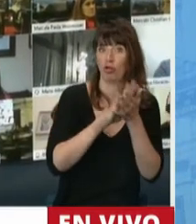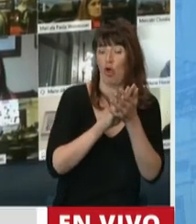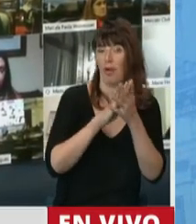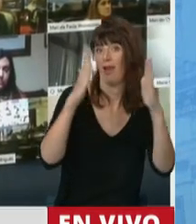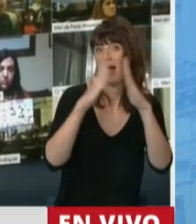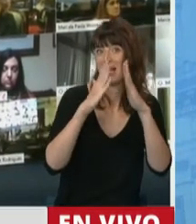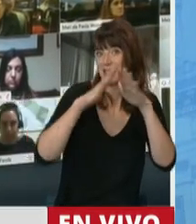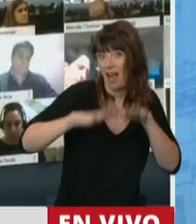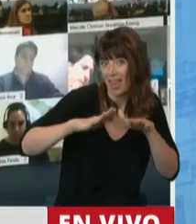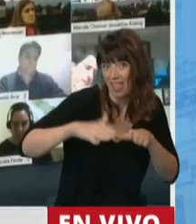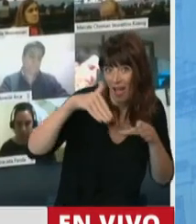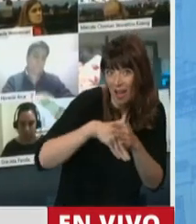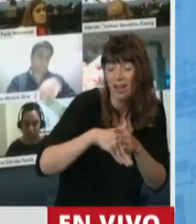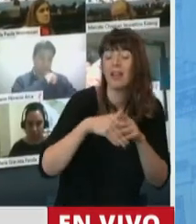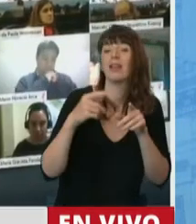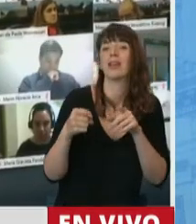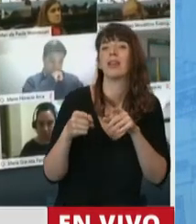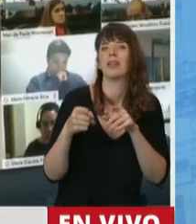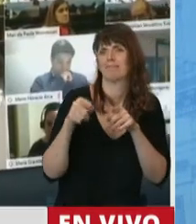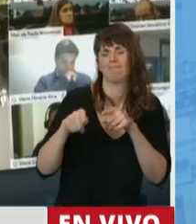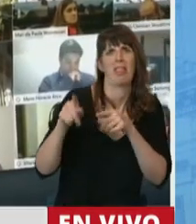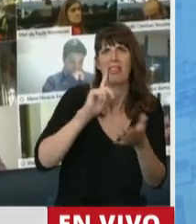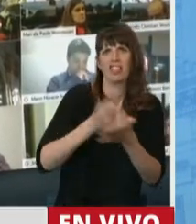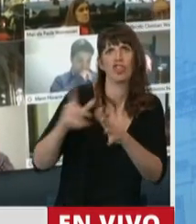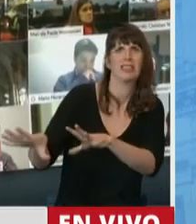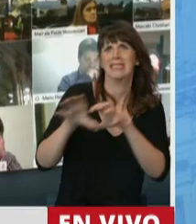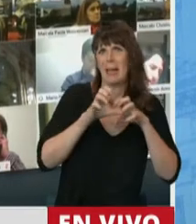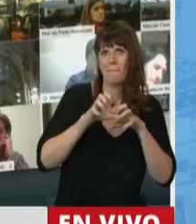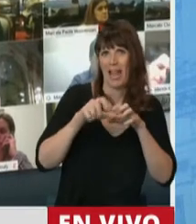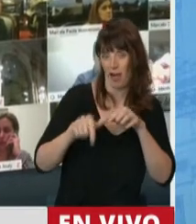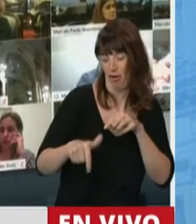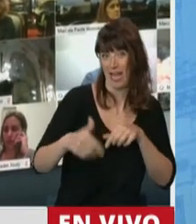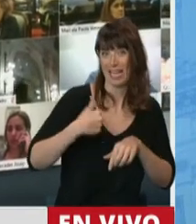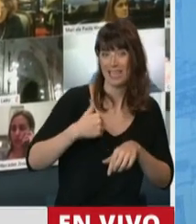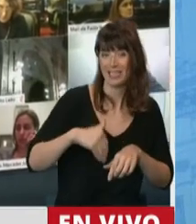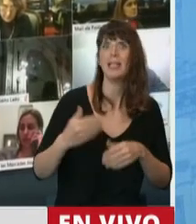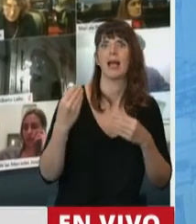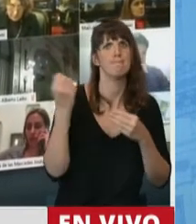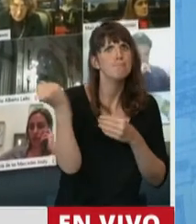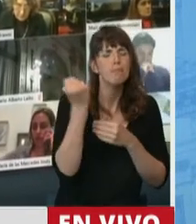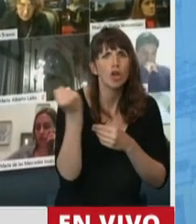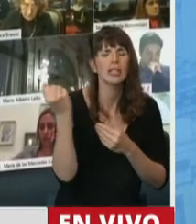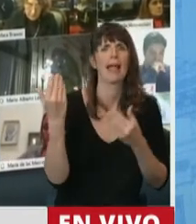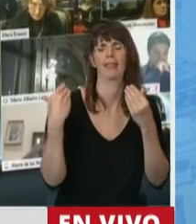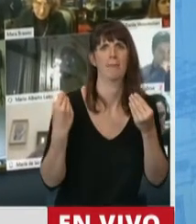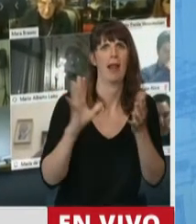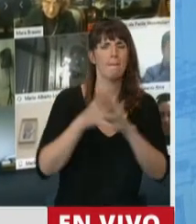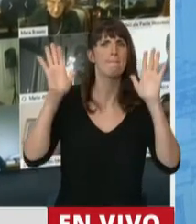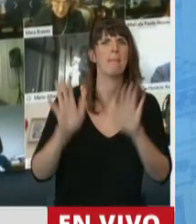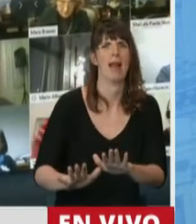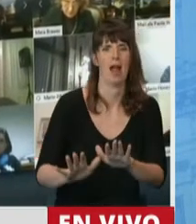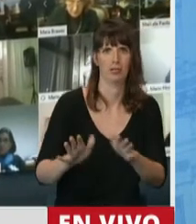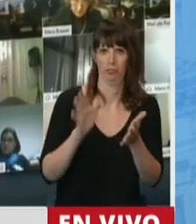tomadas desde manera temprana en nuestro país, han sido importantes para mitigar la potencial saturación de nuestro sistema de salud,